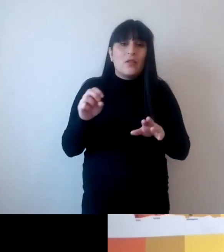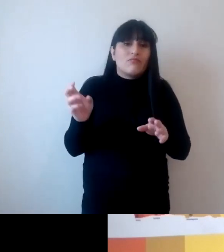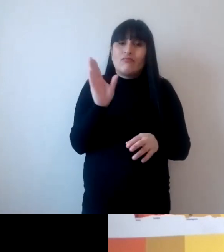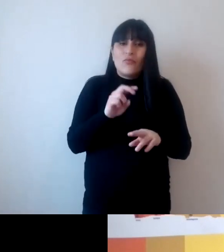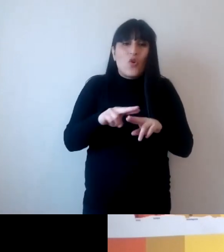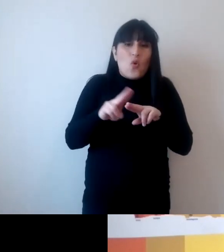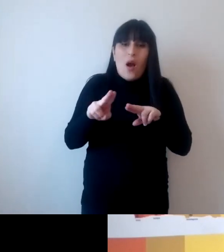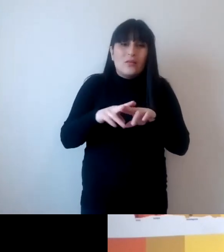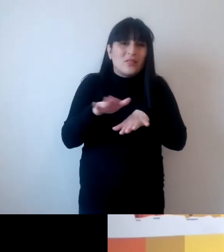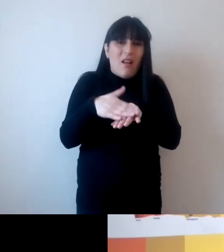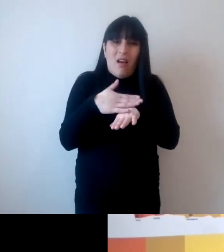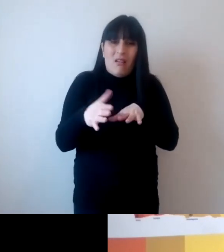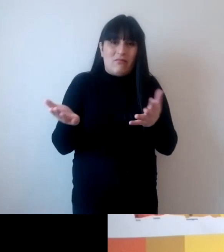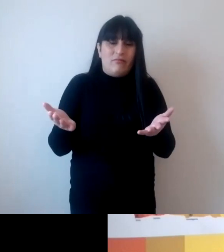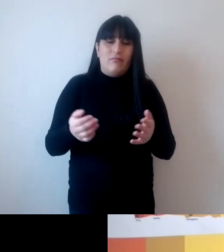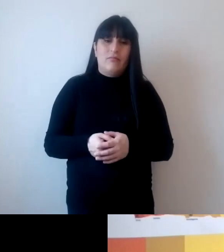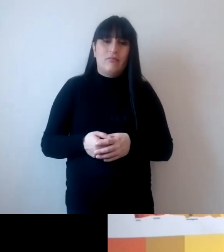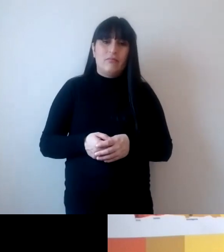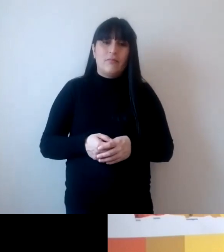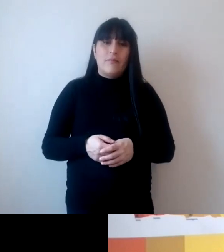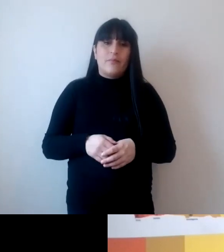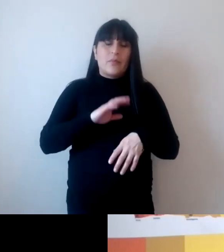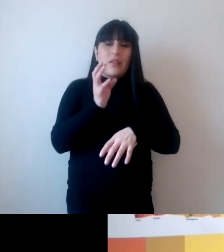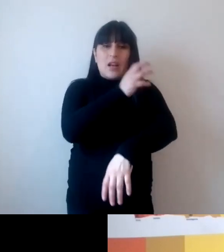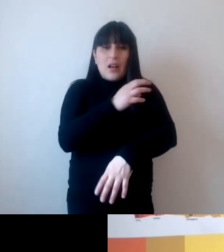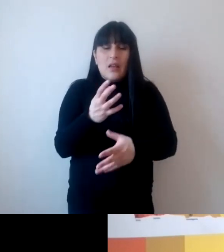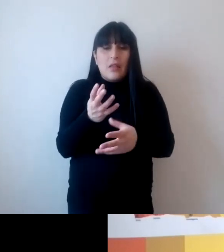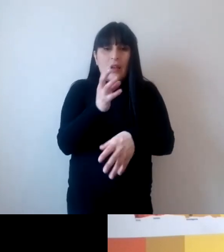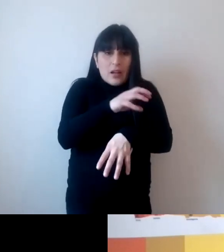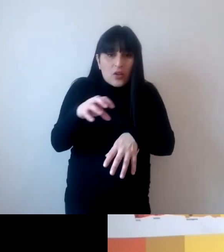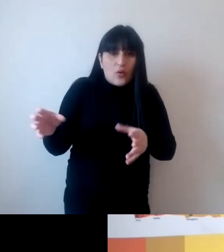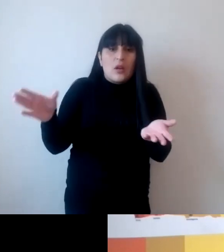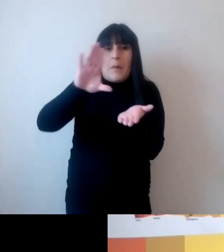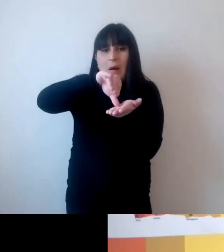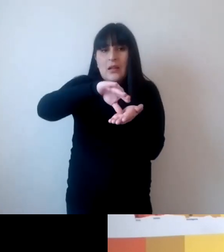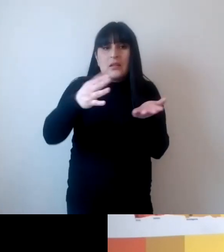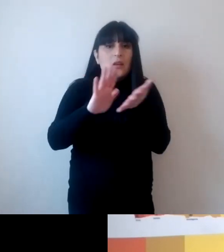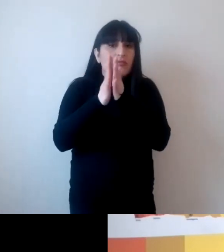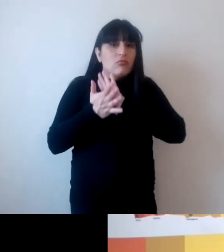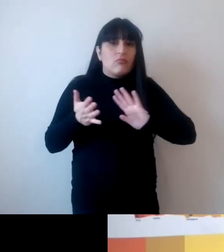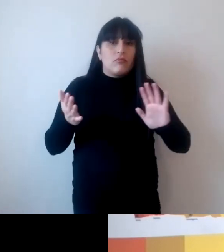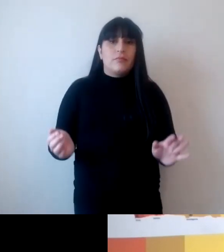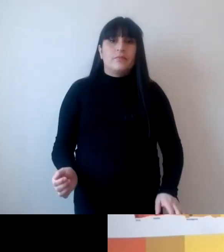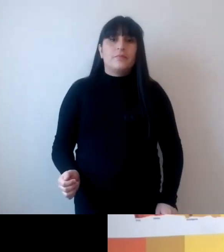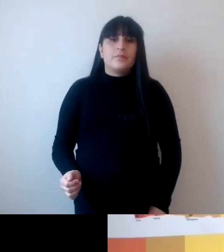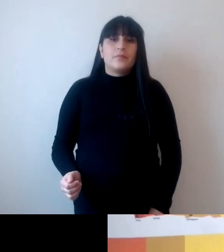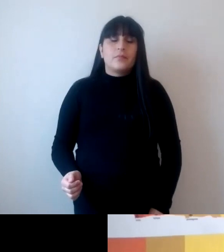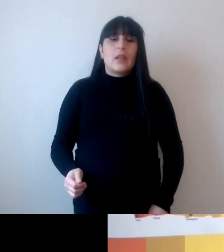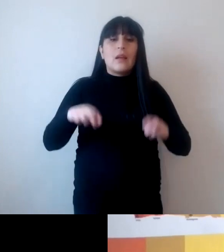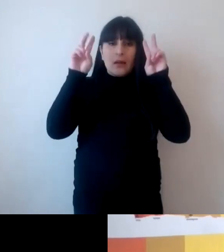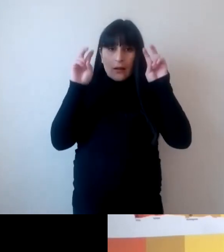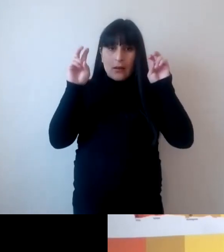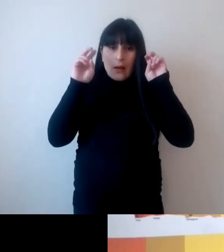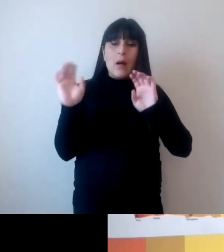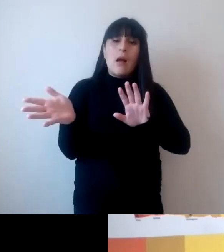políticamente como especie estados regiones naciones localidades y hasta familias diría yo y la cuestión emocional es